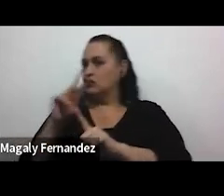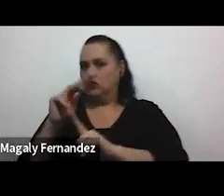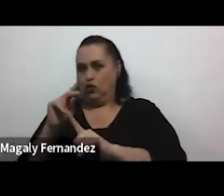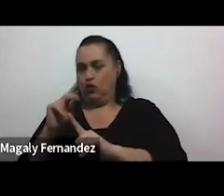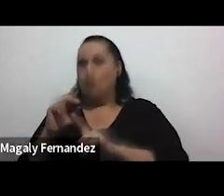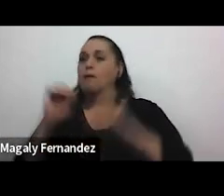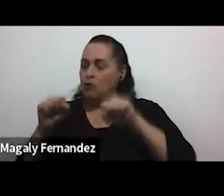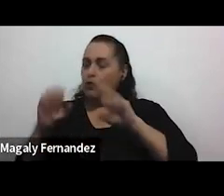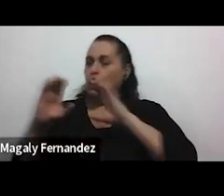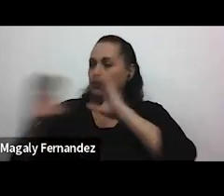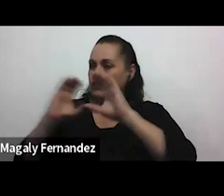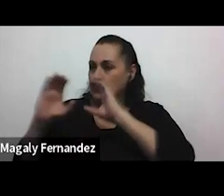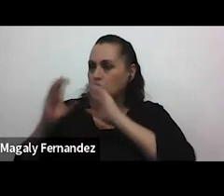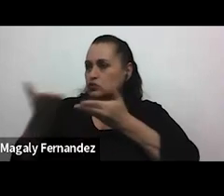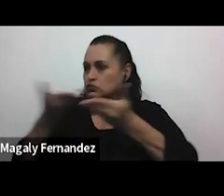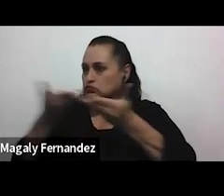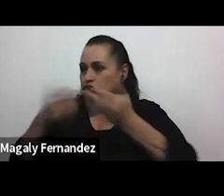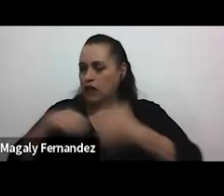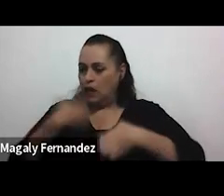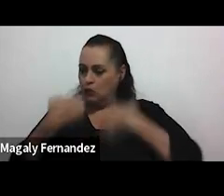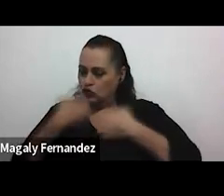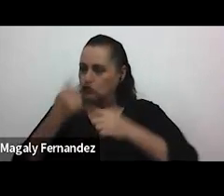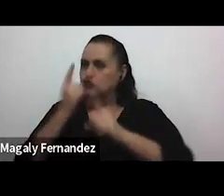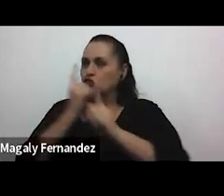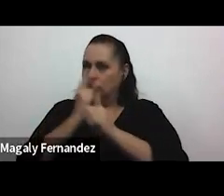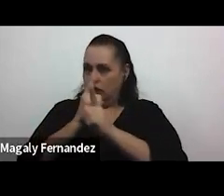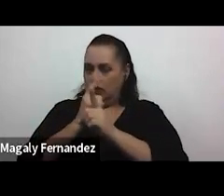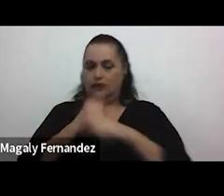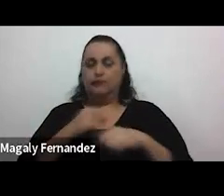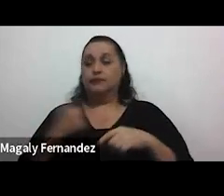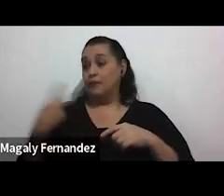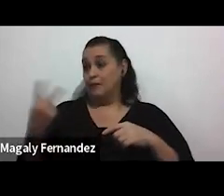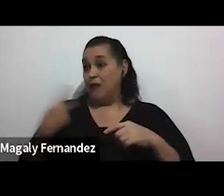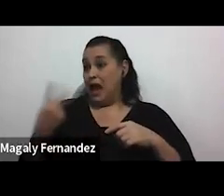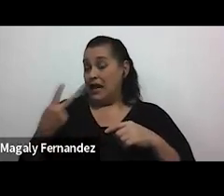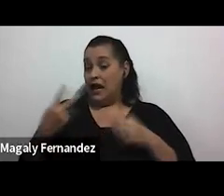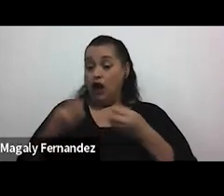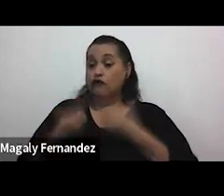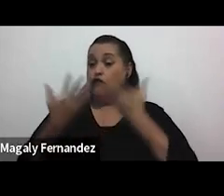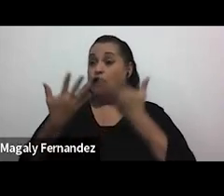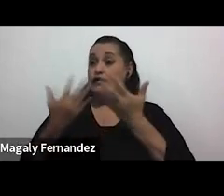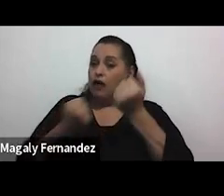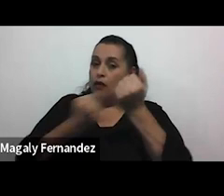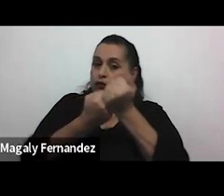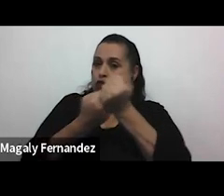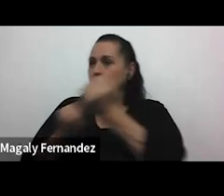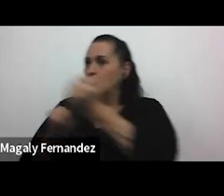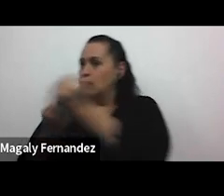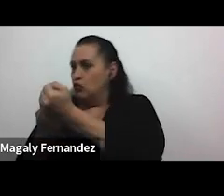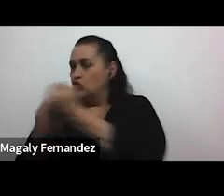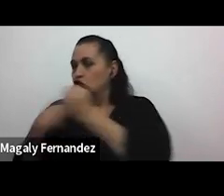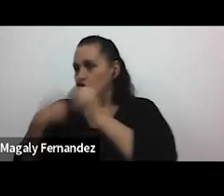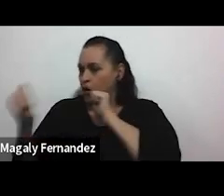manejo emocional adecuado se considera que esa pareja es una fuente de apoyo emocional es decir me siento